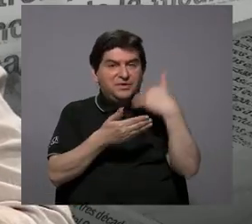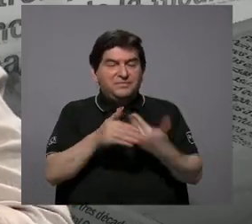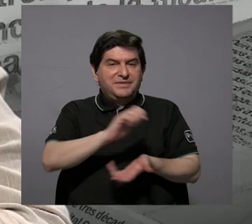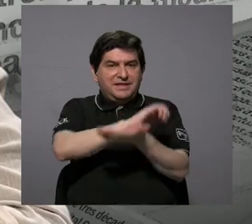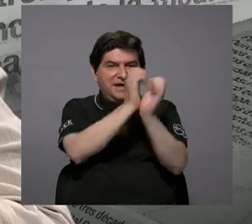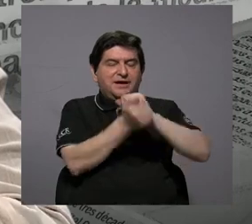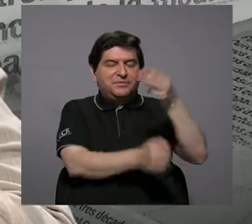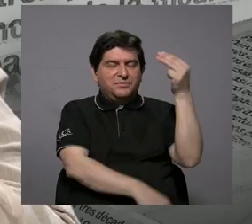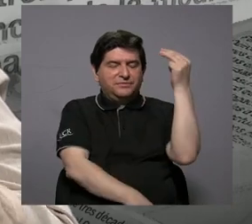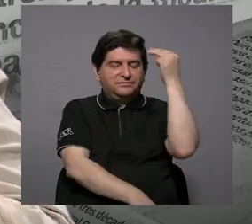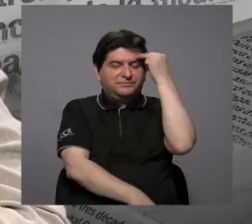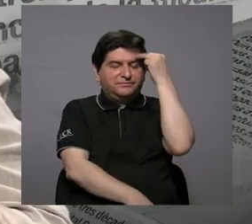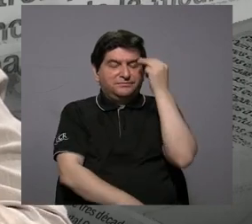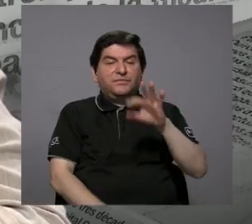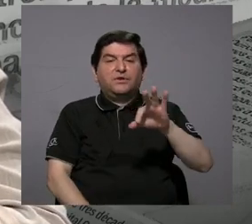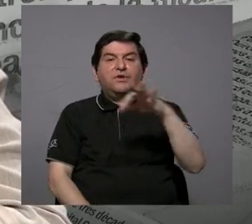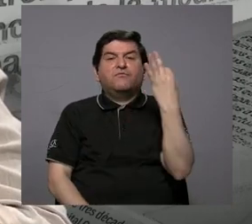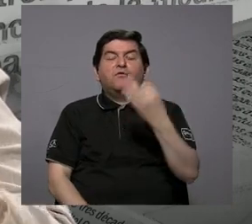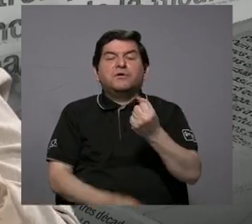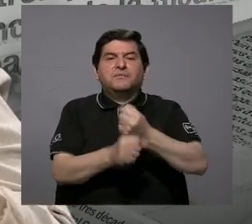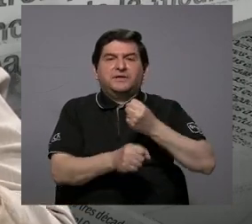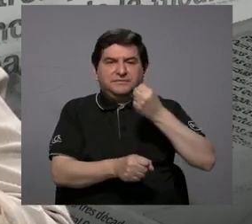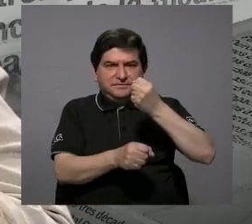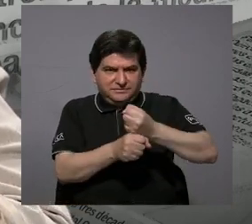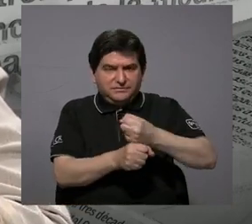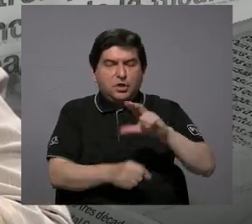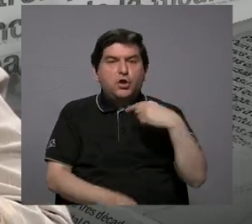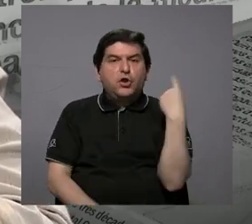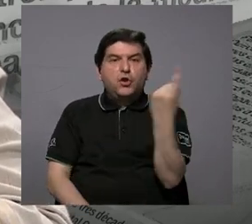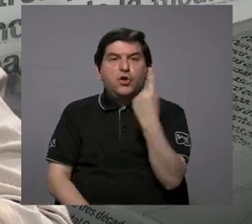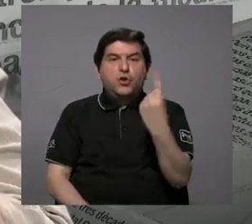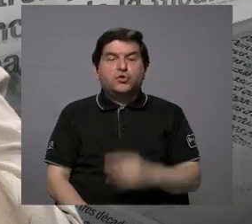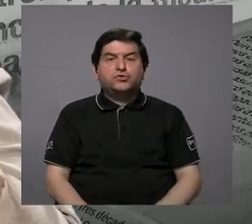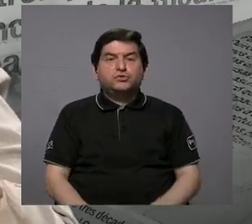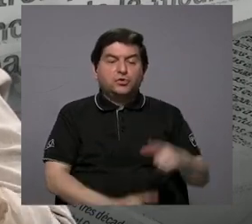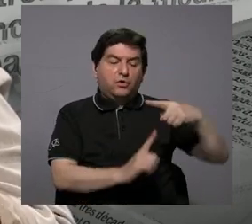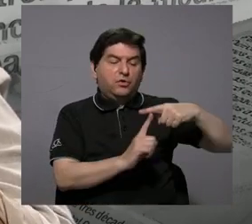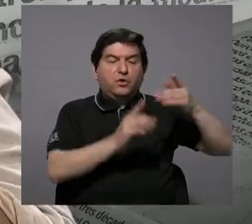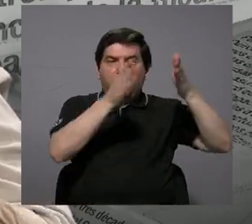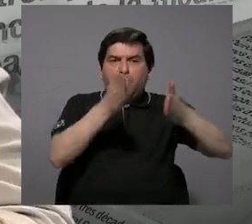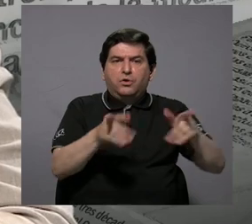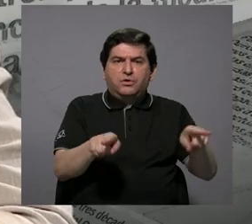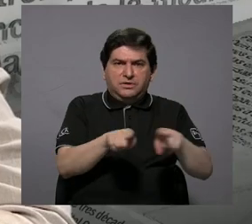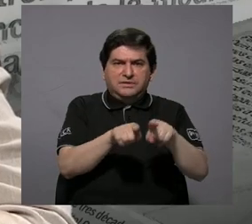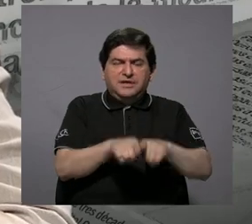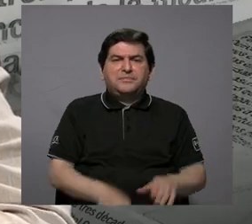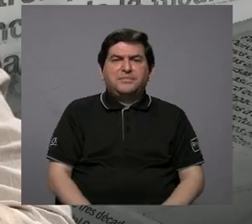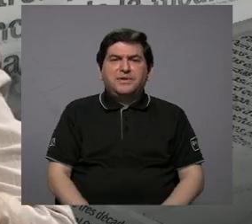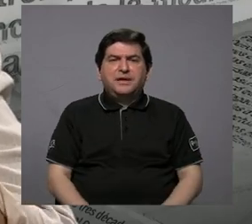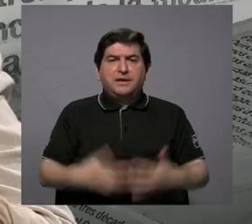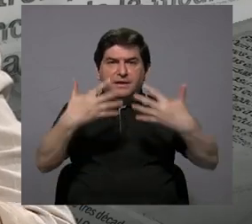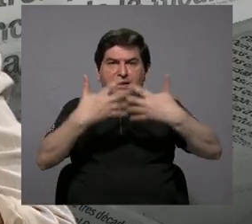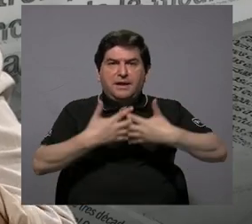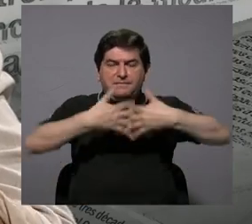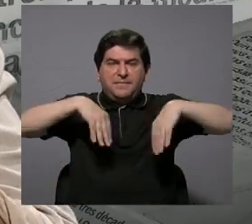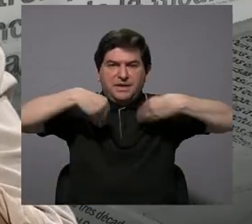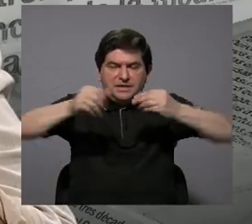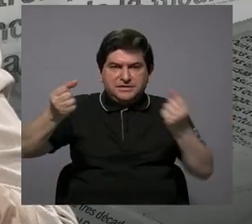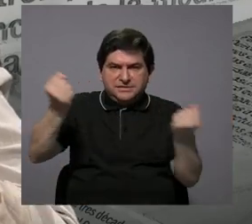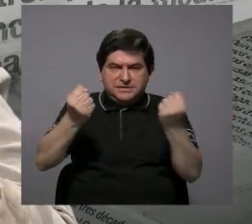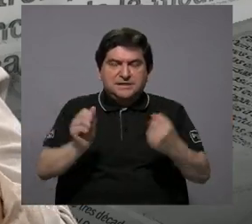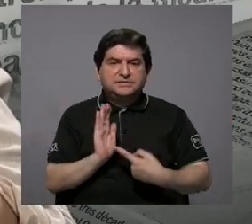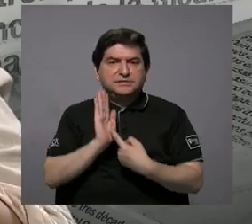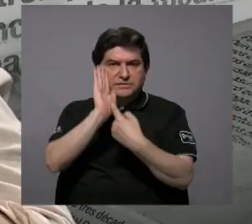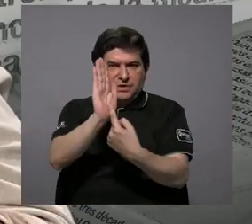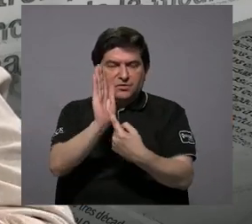cambio de mentalidad, un cambio en la forma de operación y no solamente de los taxistas, sino de los propios concesionarios que permiten o